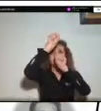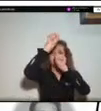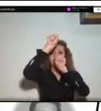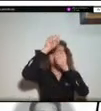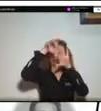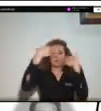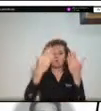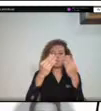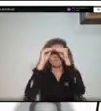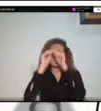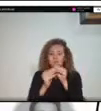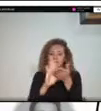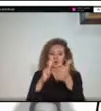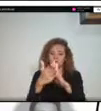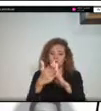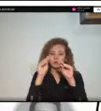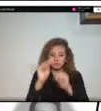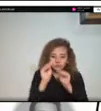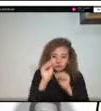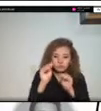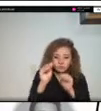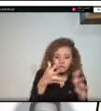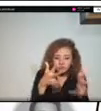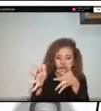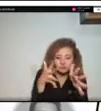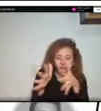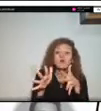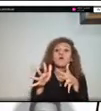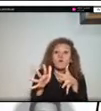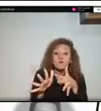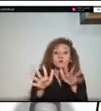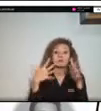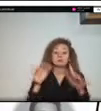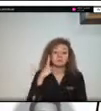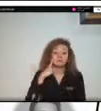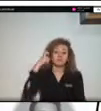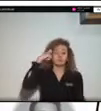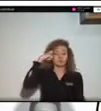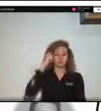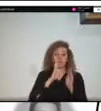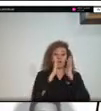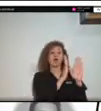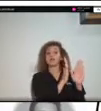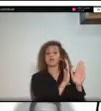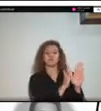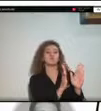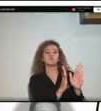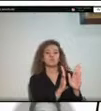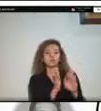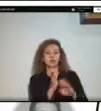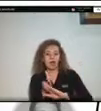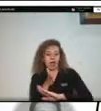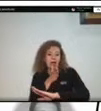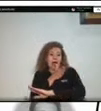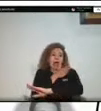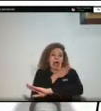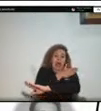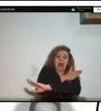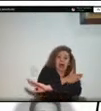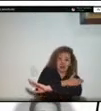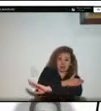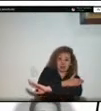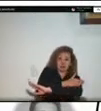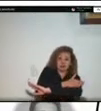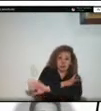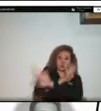ejemplo pero también que los retos más que de respuesta se deben de dar reflejados desde el proceso de la reducción del